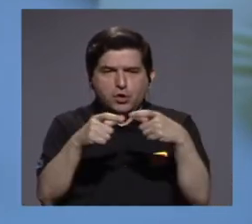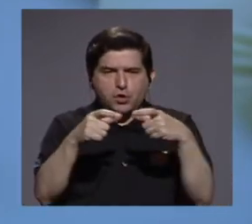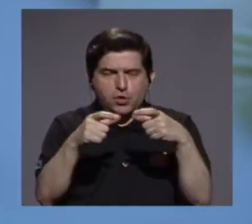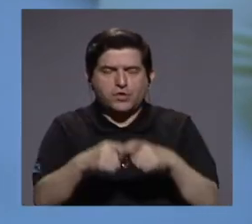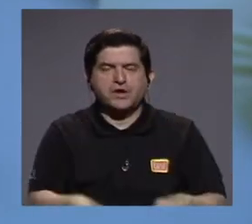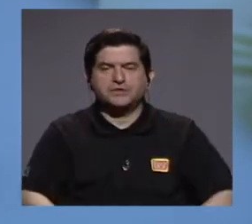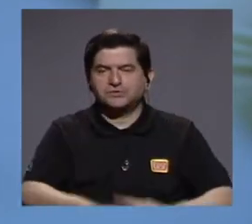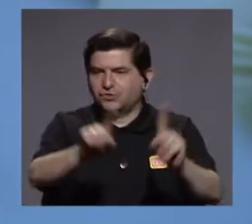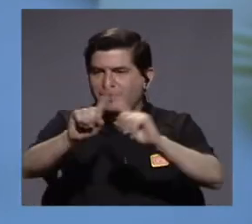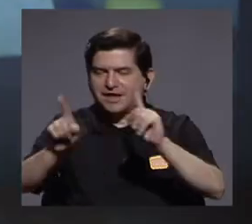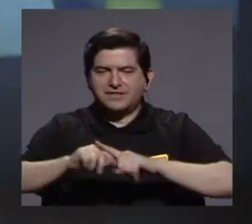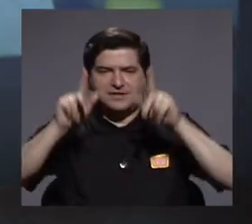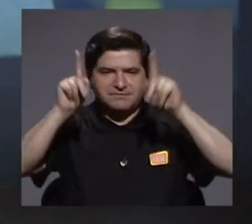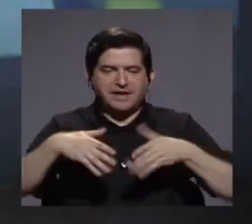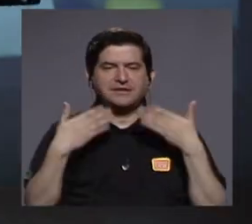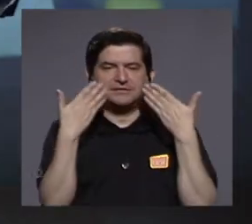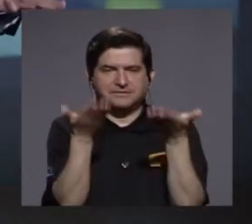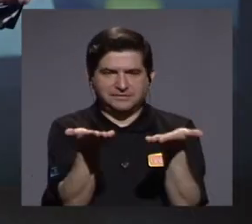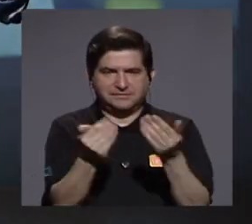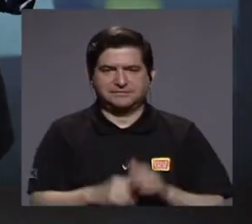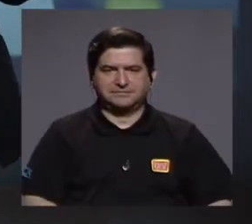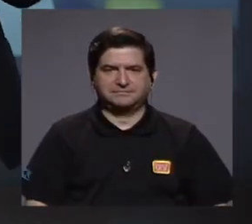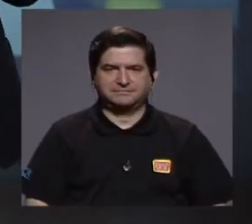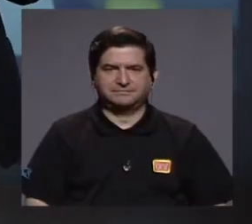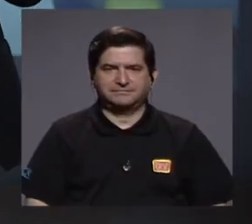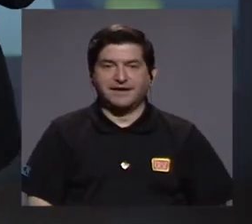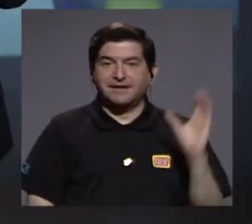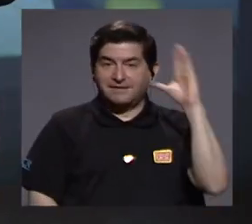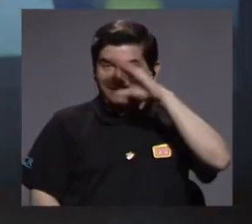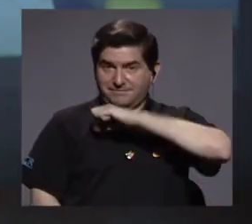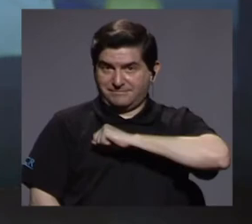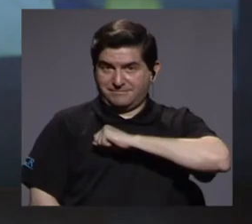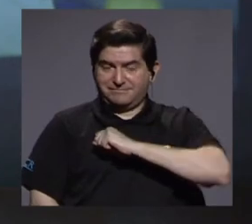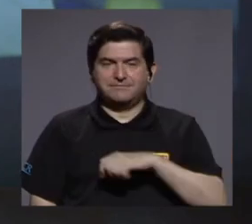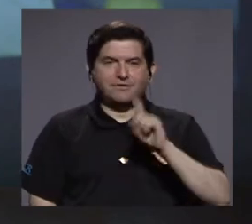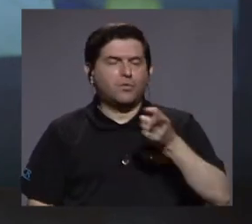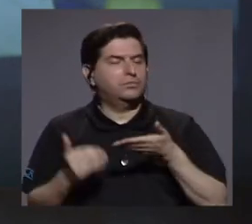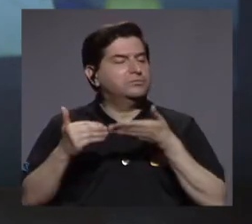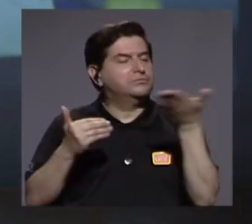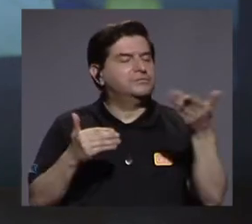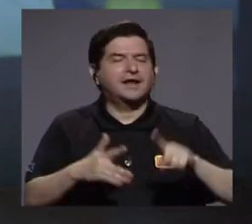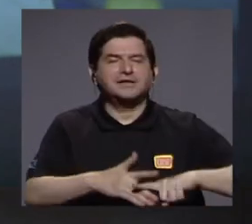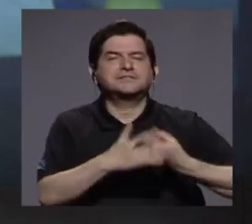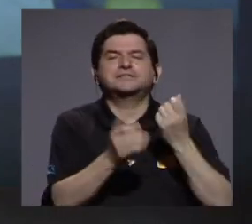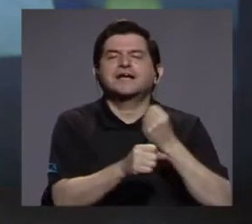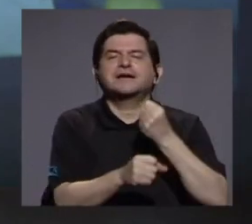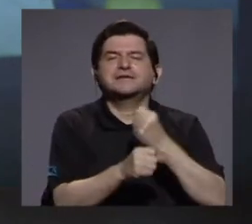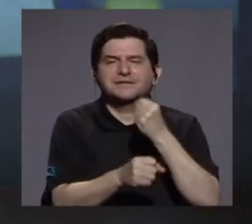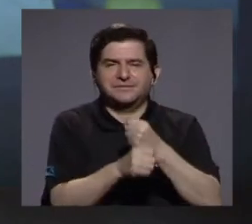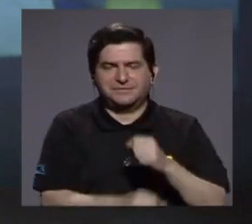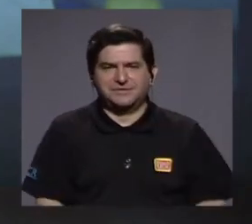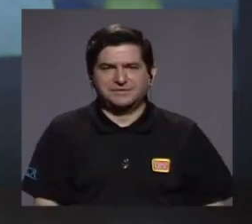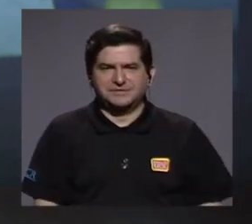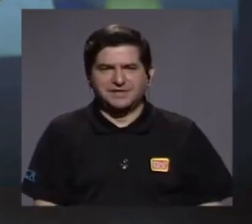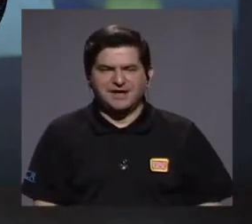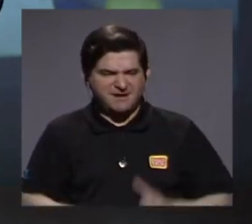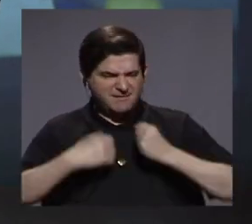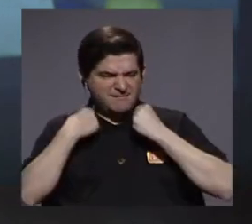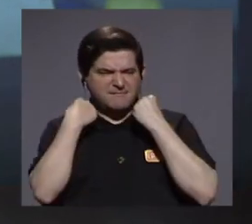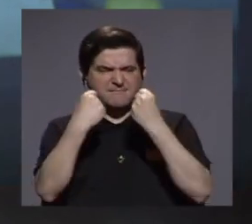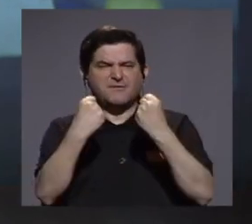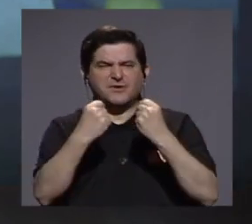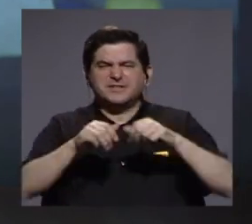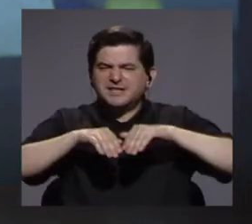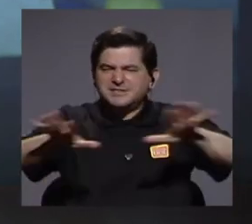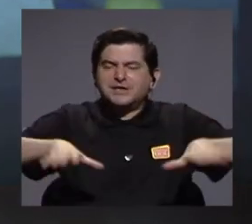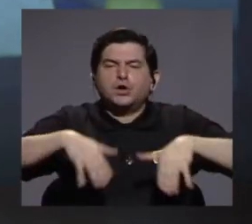a las demás personas. entonces en esto vimos que una de las cosas que se empezó a trabajar fue cómo poder fortalecer esas